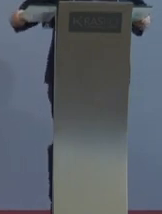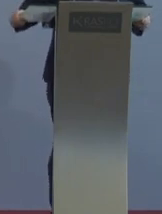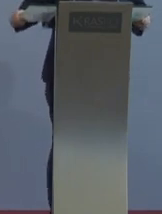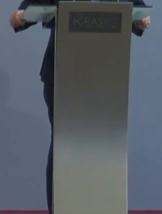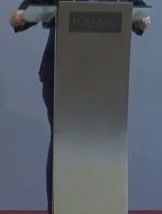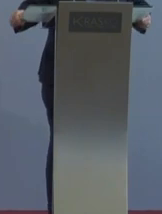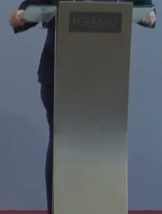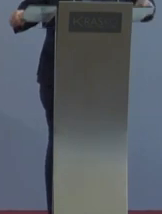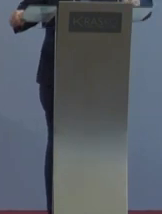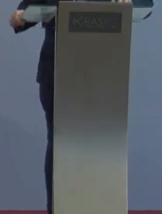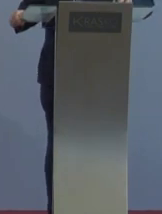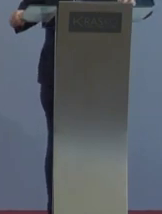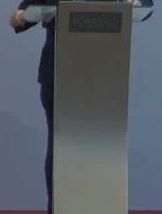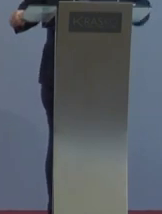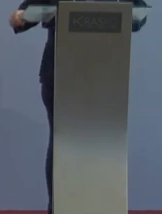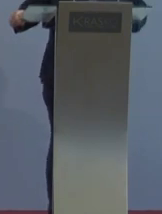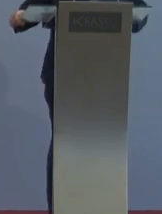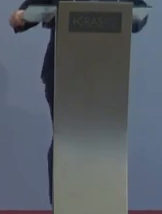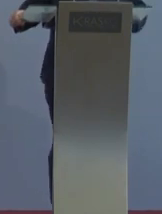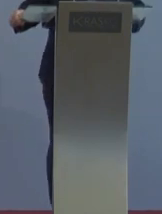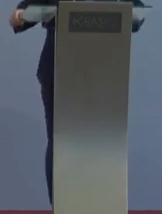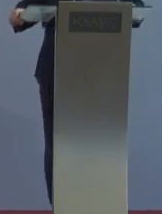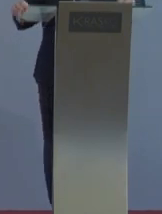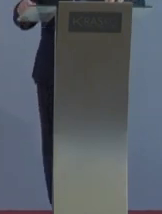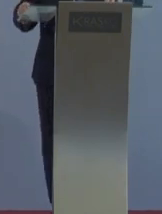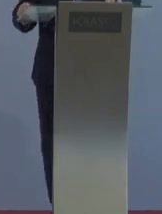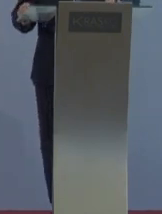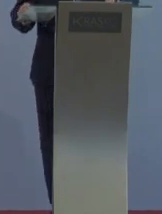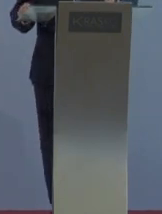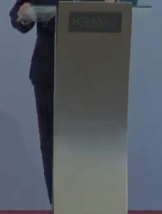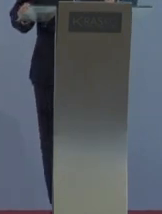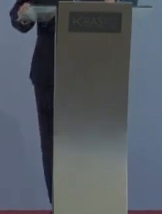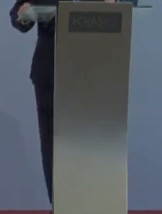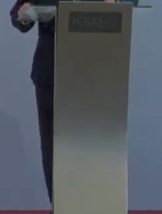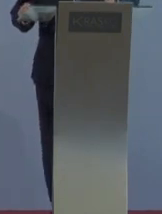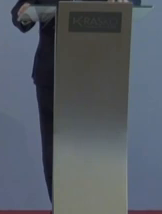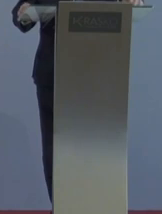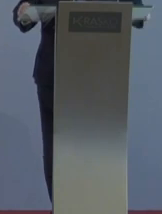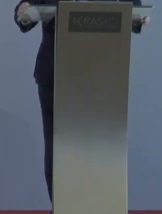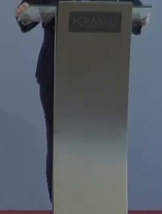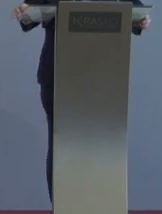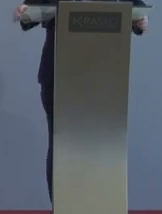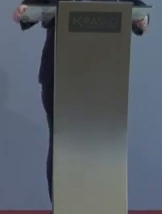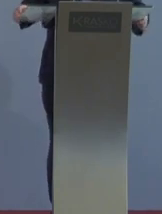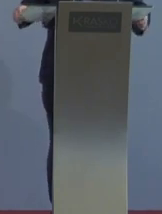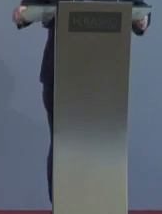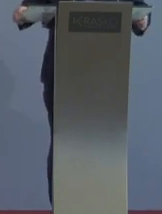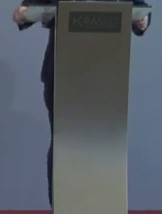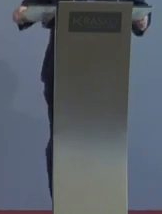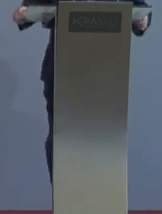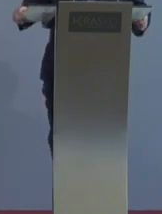de Castilla y León, rector de la Universidad de Salamanca, autoridades, amigos y compañeros.